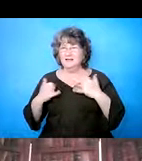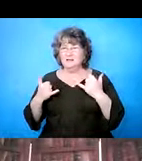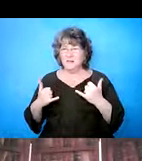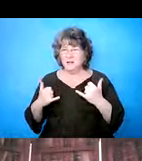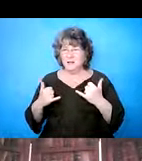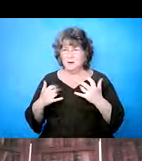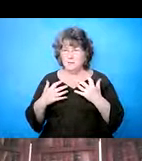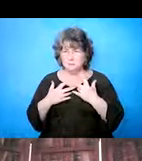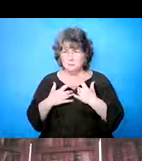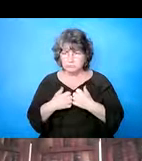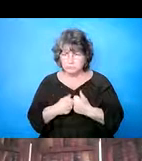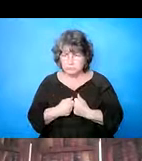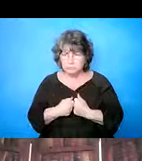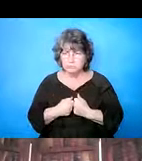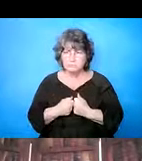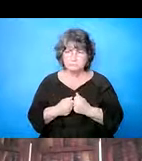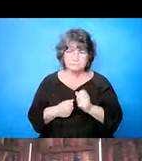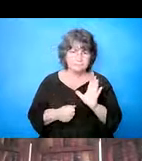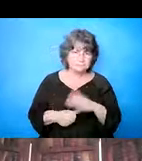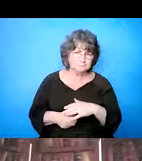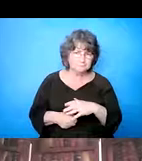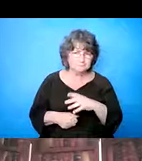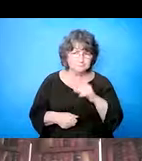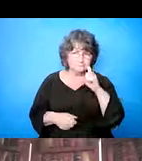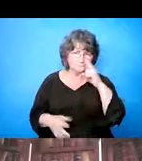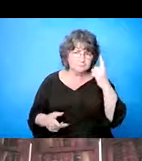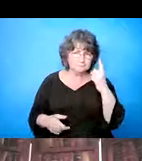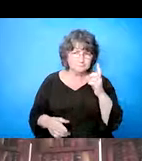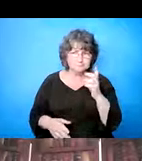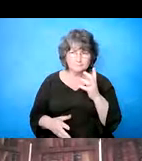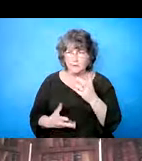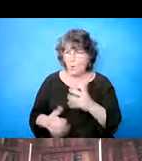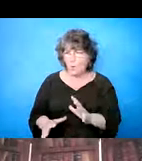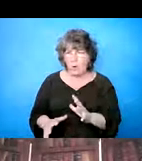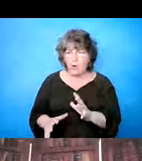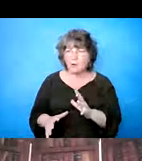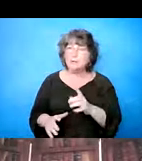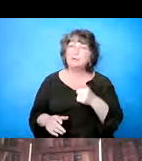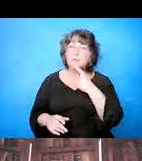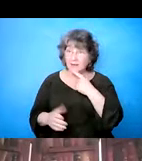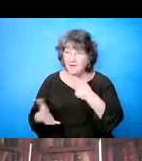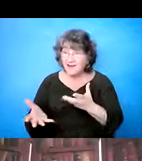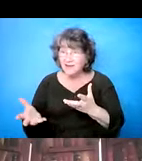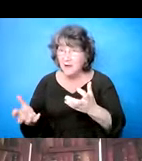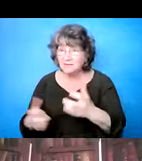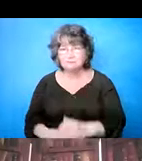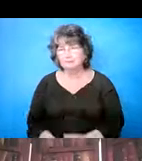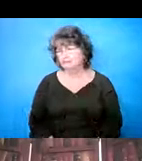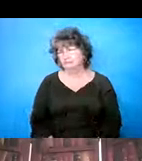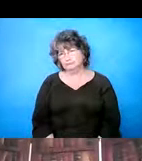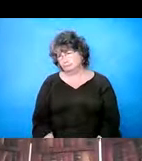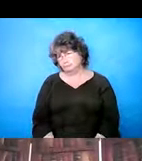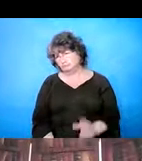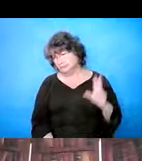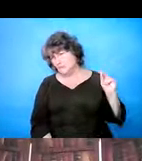y ahora que ya no están interesante, interesados a hacer las cosas que ellos quieren. Y cuando usted le, le provee esa opción, no,